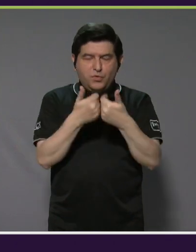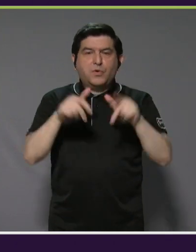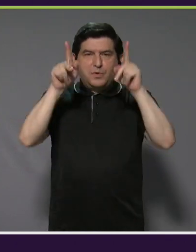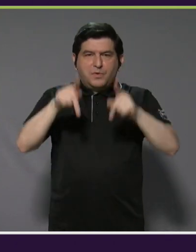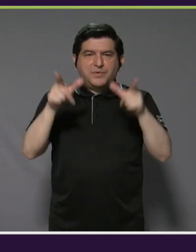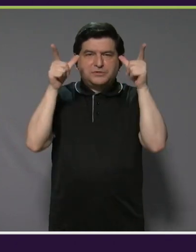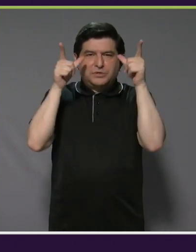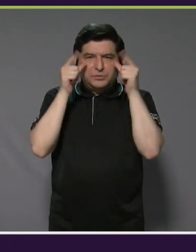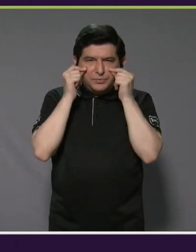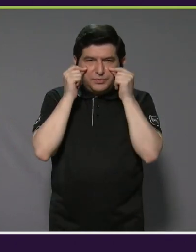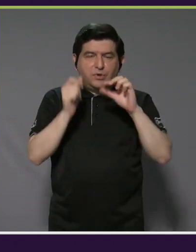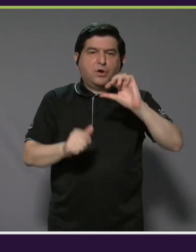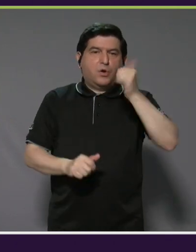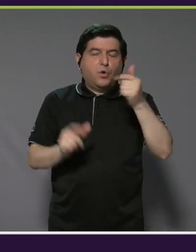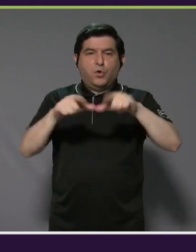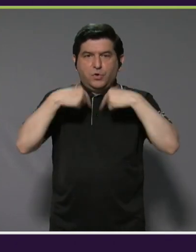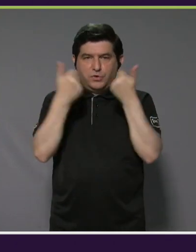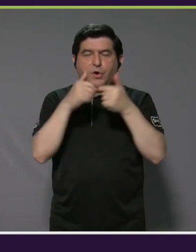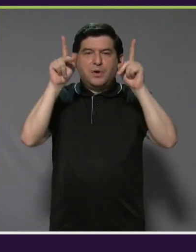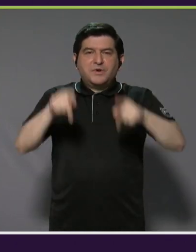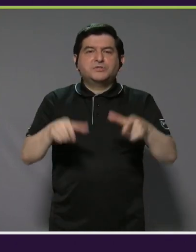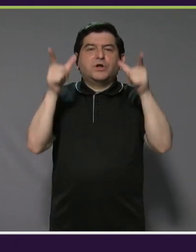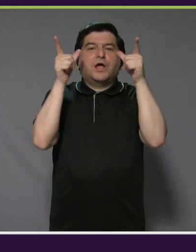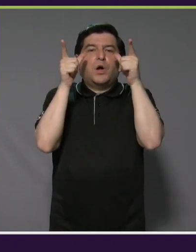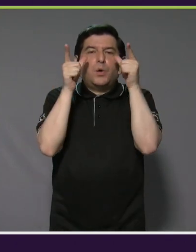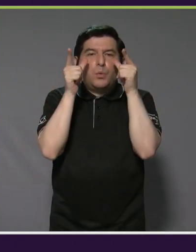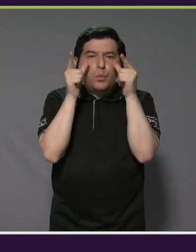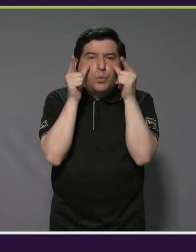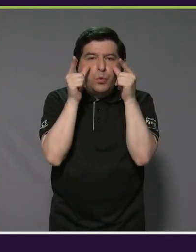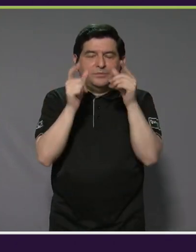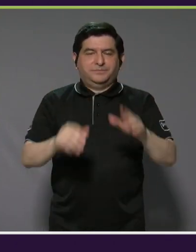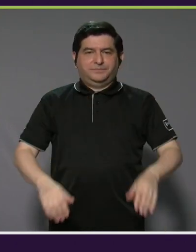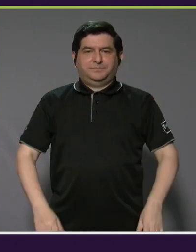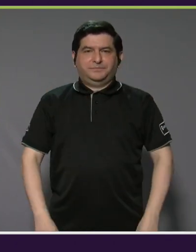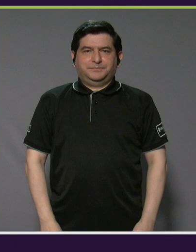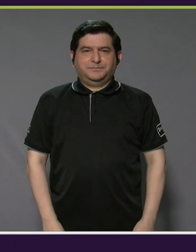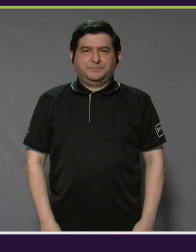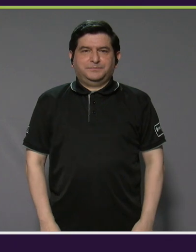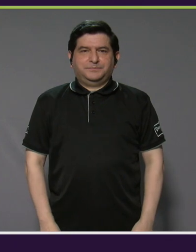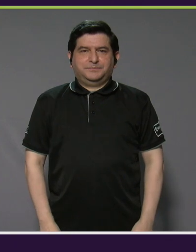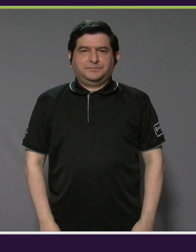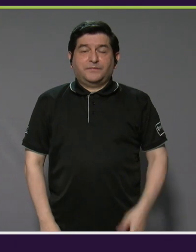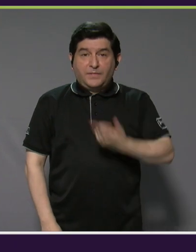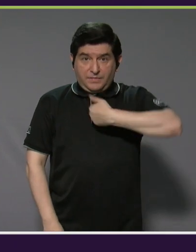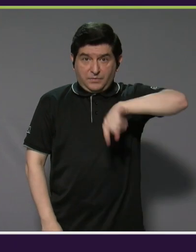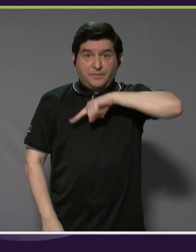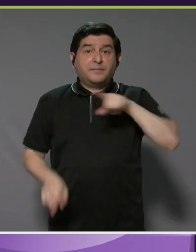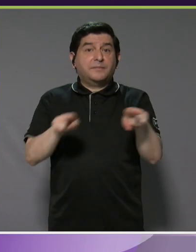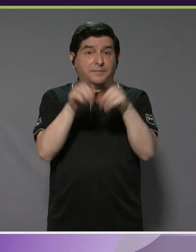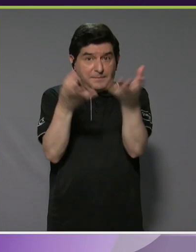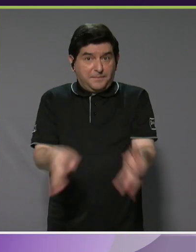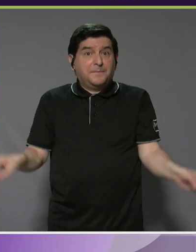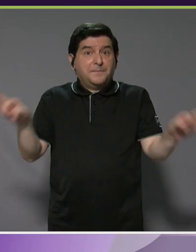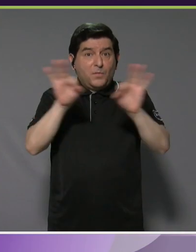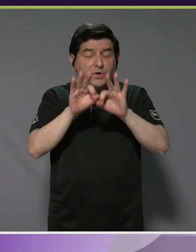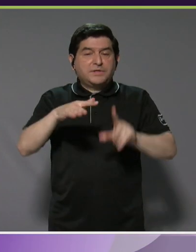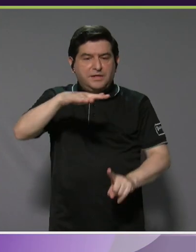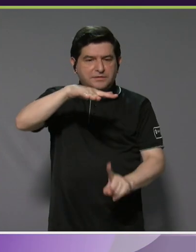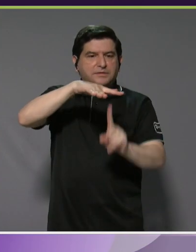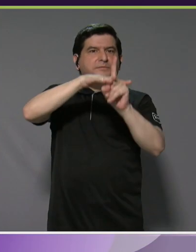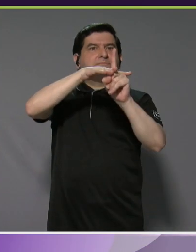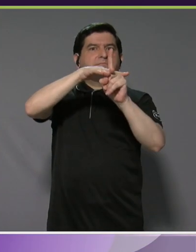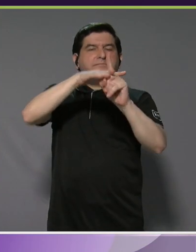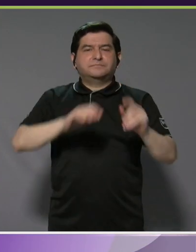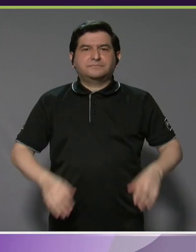personas ciegas y la otra división es para personas con baja visión o visión parcial. Para nosotros también es muy importante visibilizar